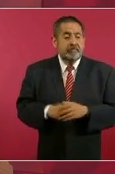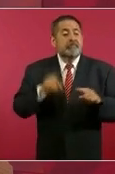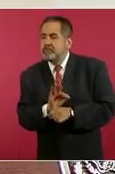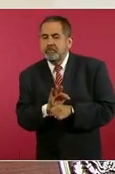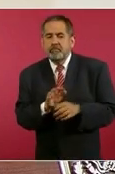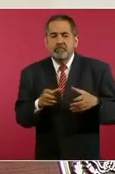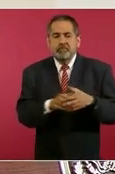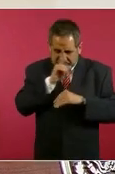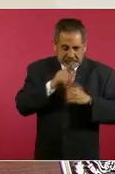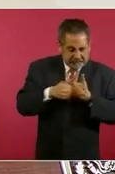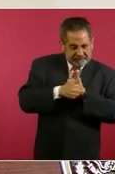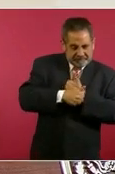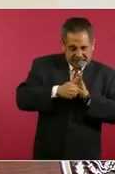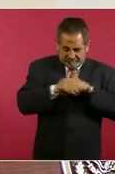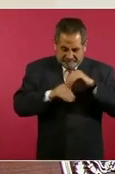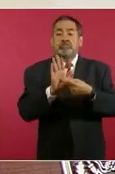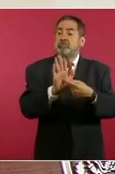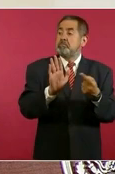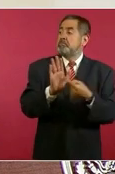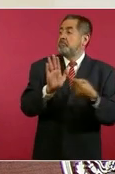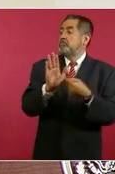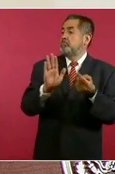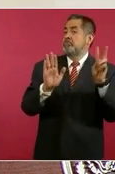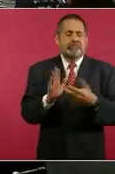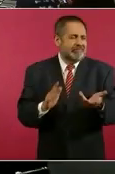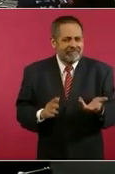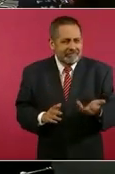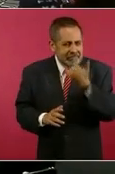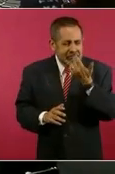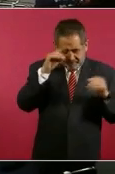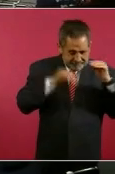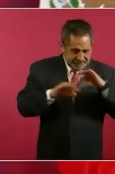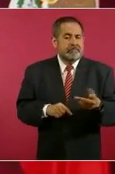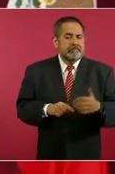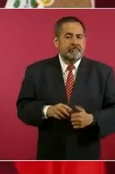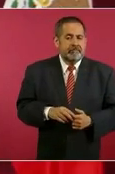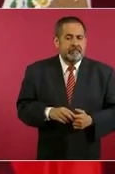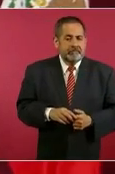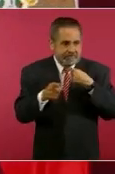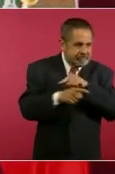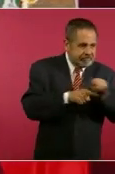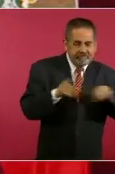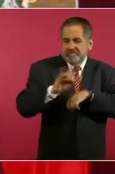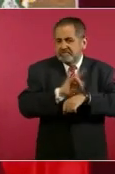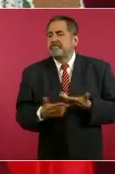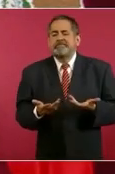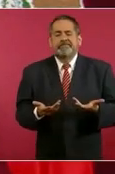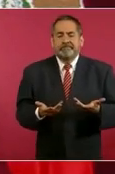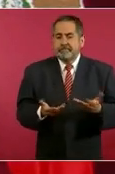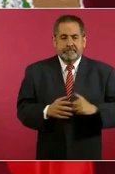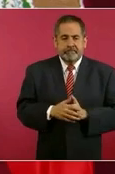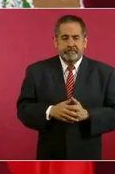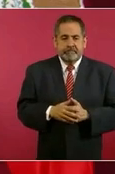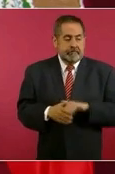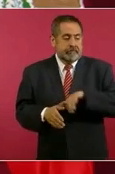participaron en crear la llamada verdad histórica. Los que participaron en hacer el montaje para engañar y